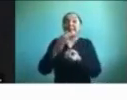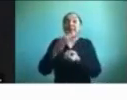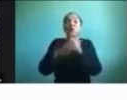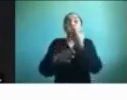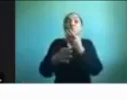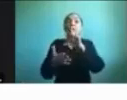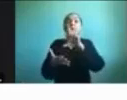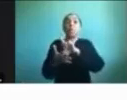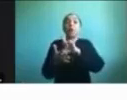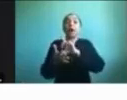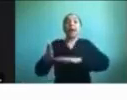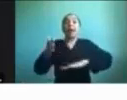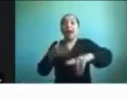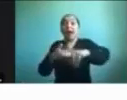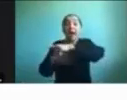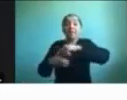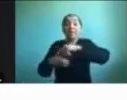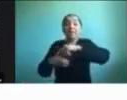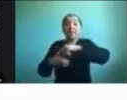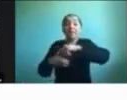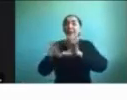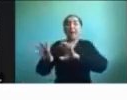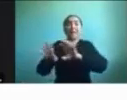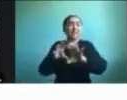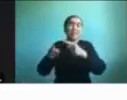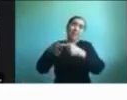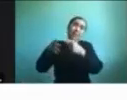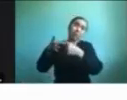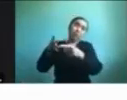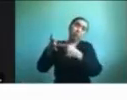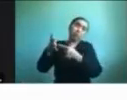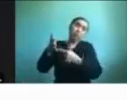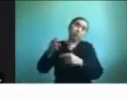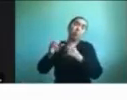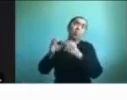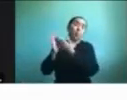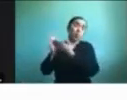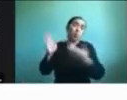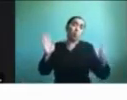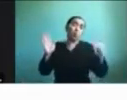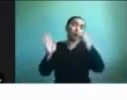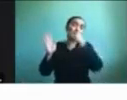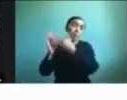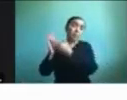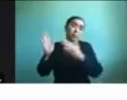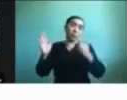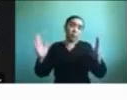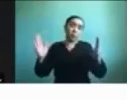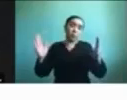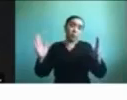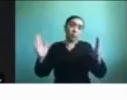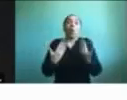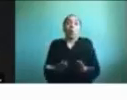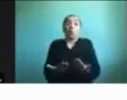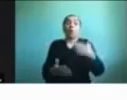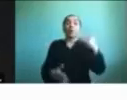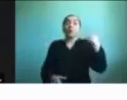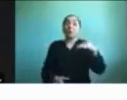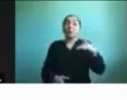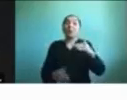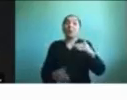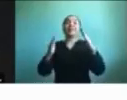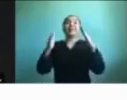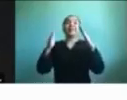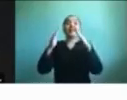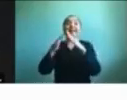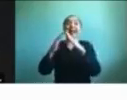para realizar muchas actividades durante un largo tiempo. Por eso es importante que nuestra casa sea un lugar